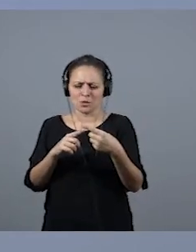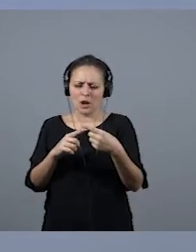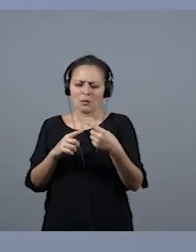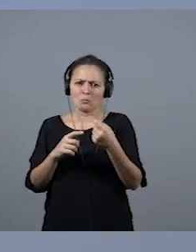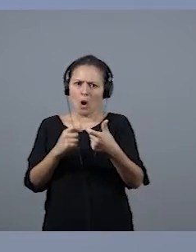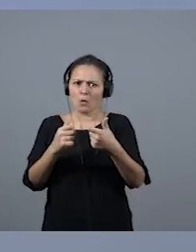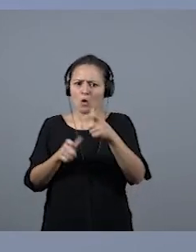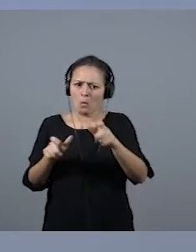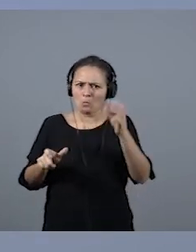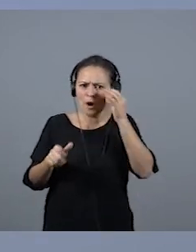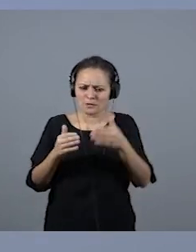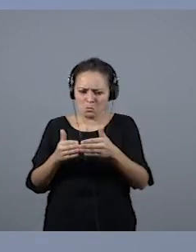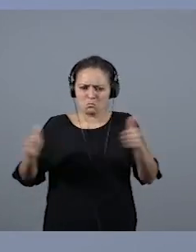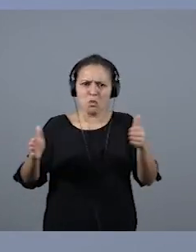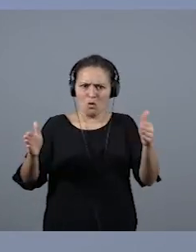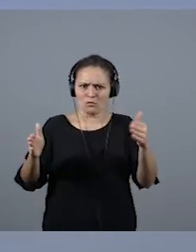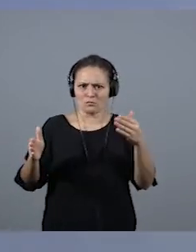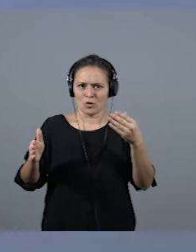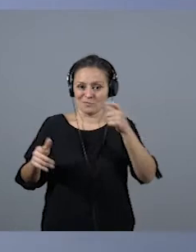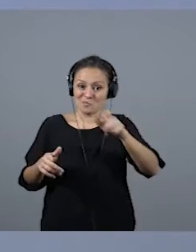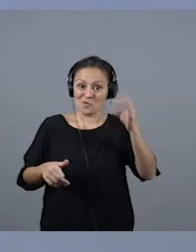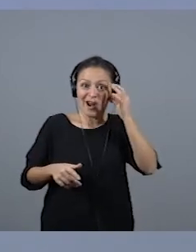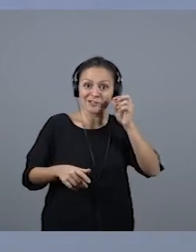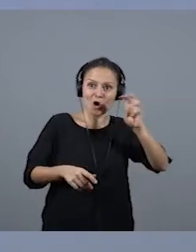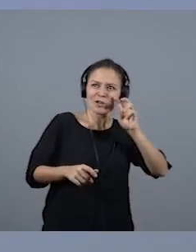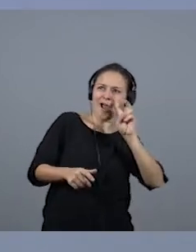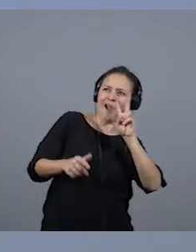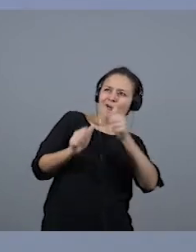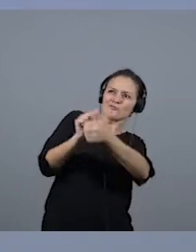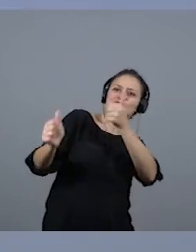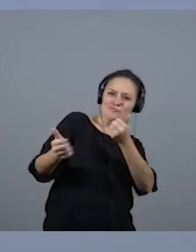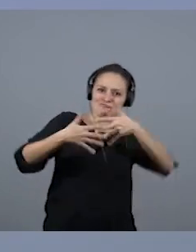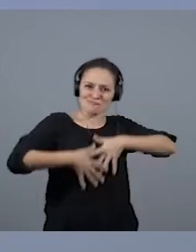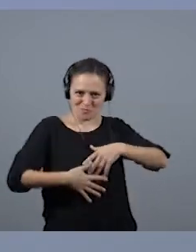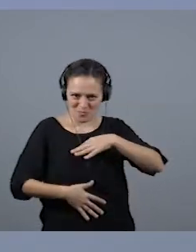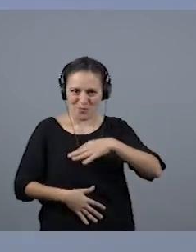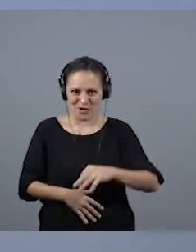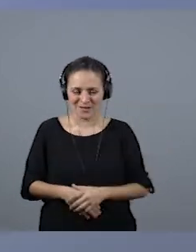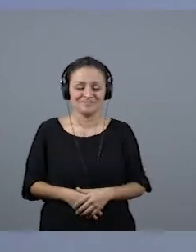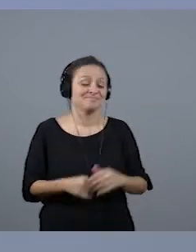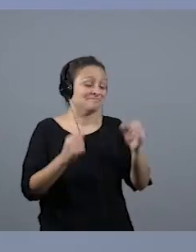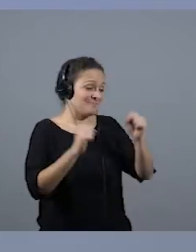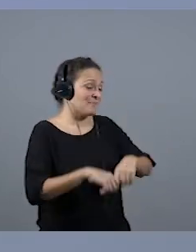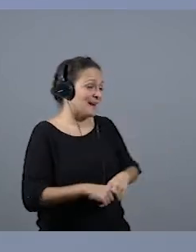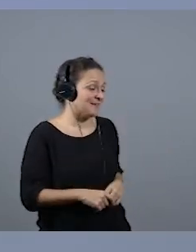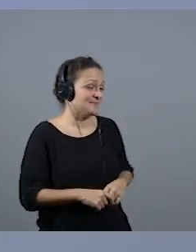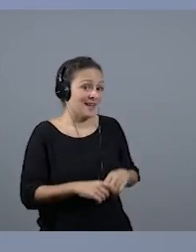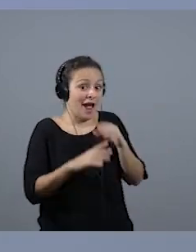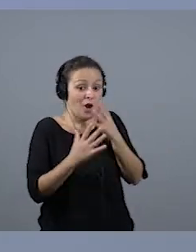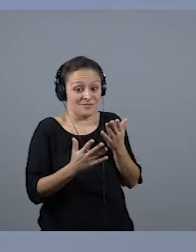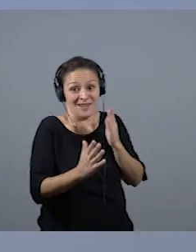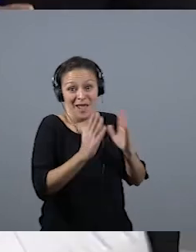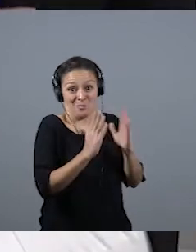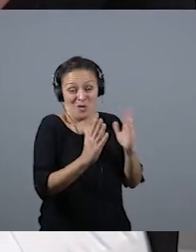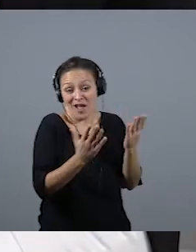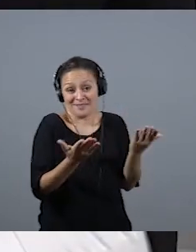para que puedan seguir otras mujeres detrás de ellas. Vale. Y en estos tiempos en los